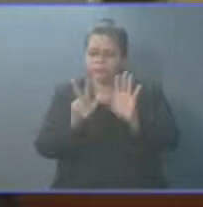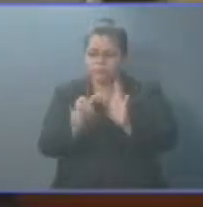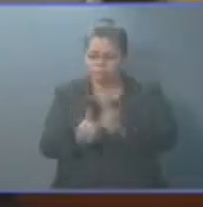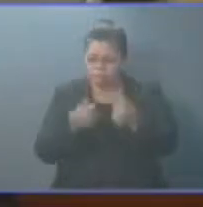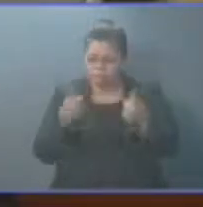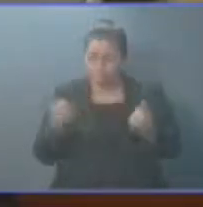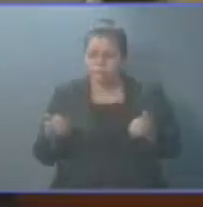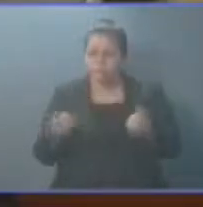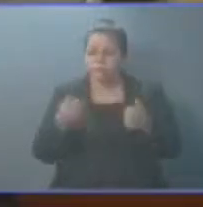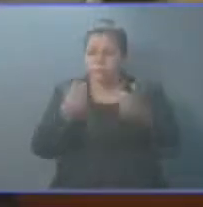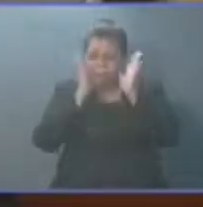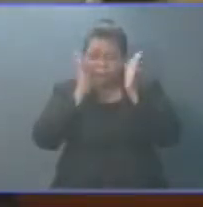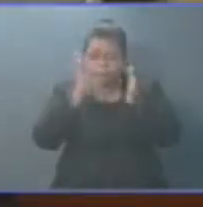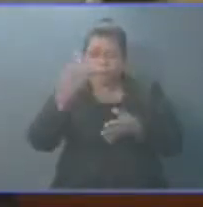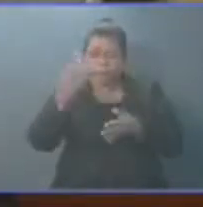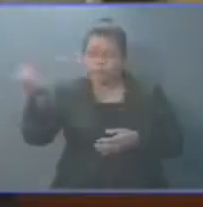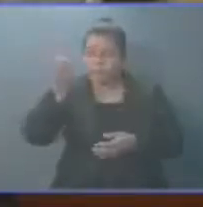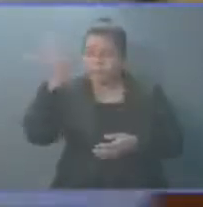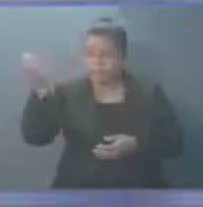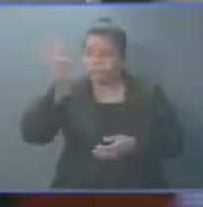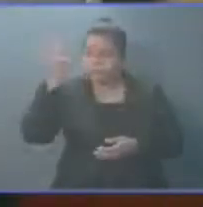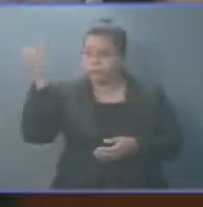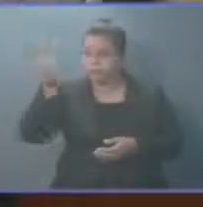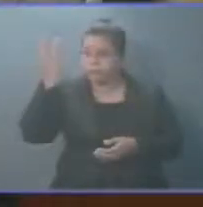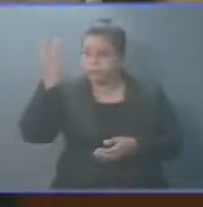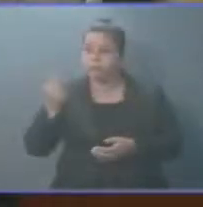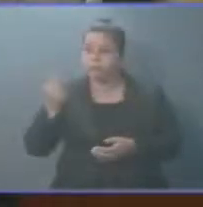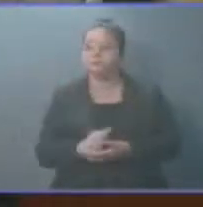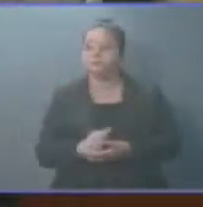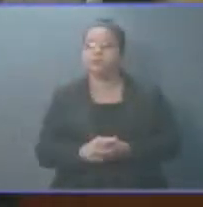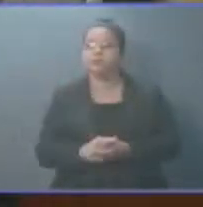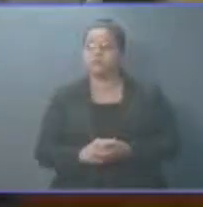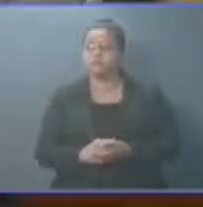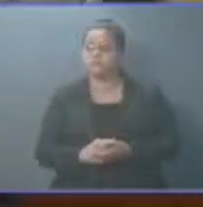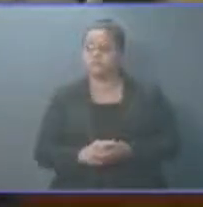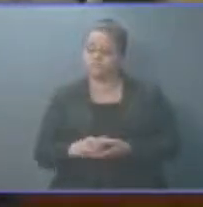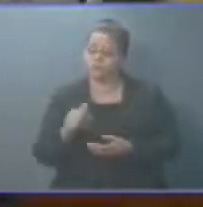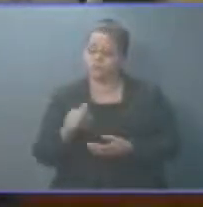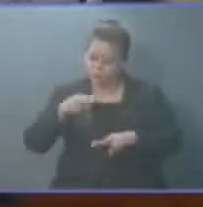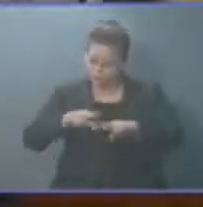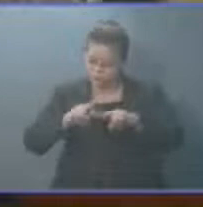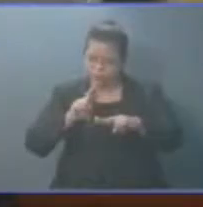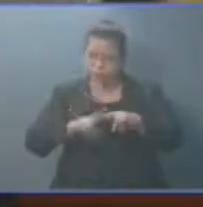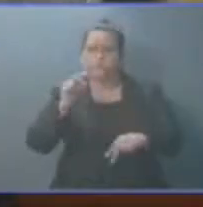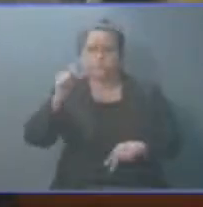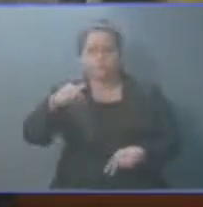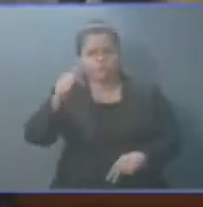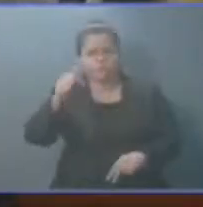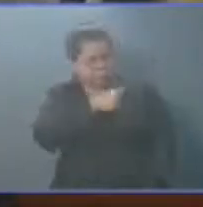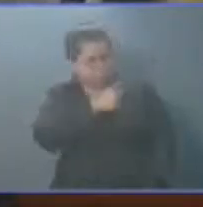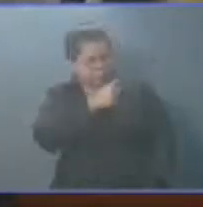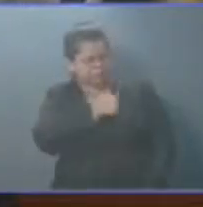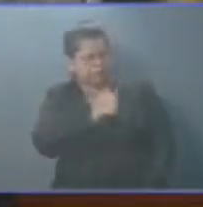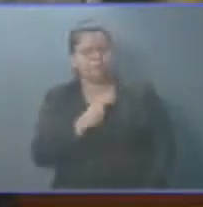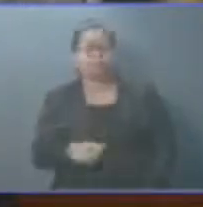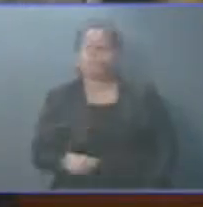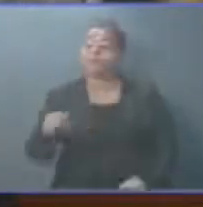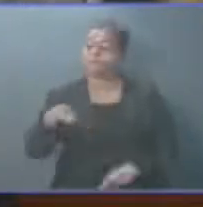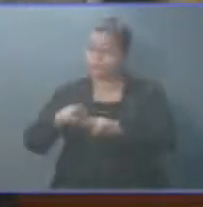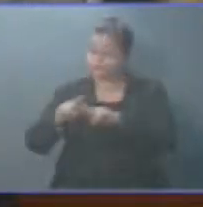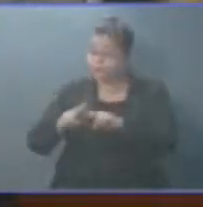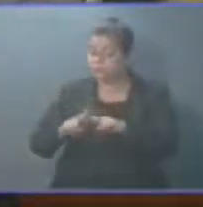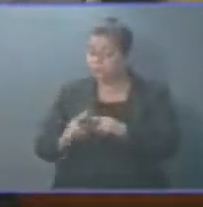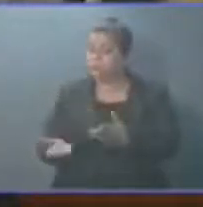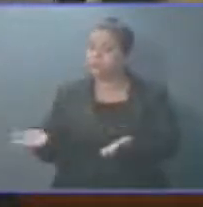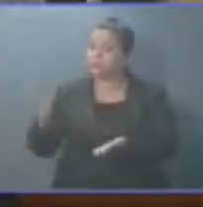en atender la emergencia en la reconstrucción y la recuperación económica. Arena está siendo responsable. Arena justamente